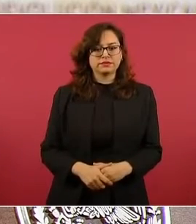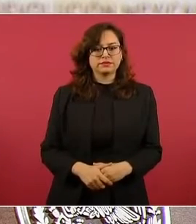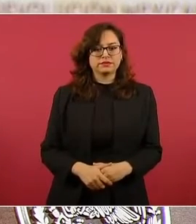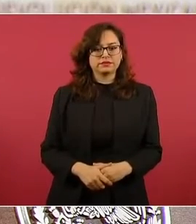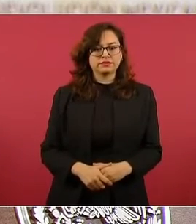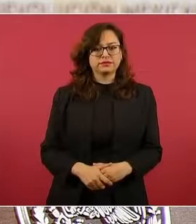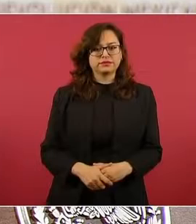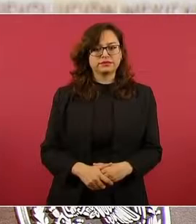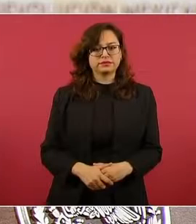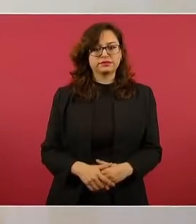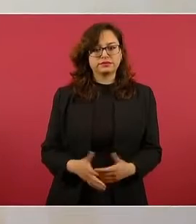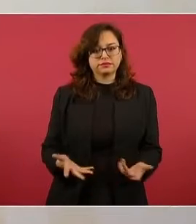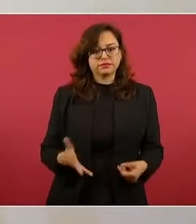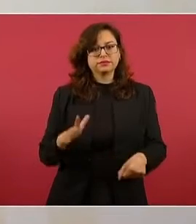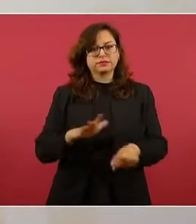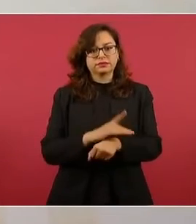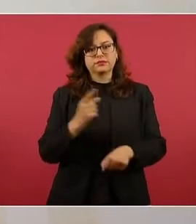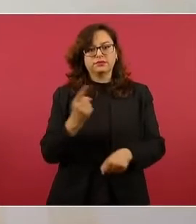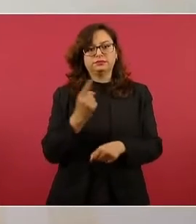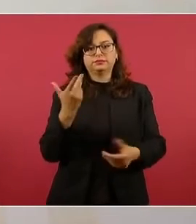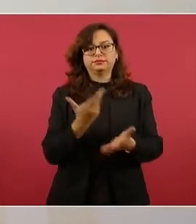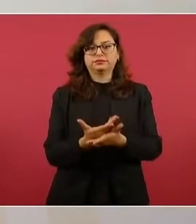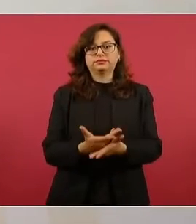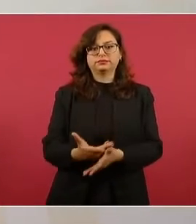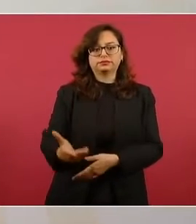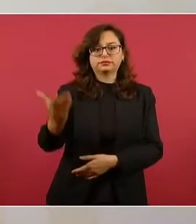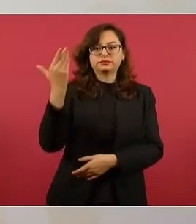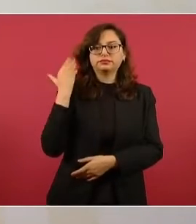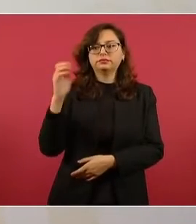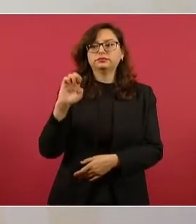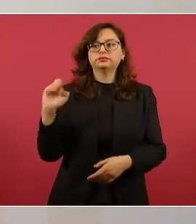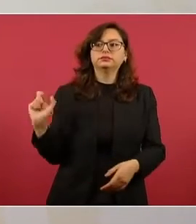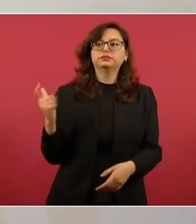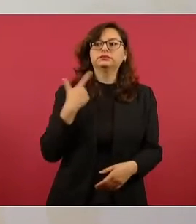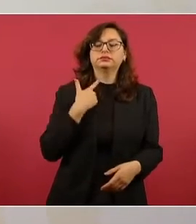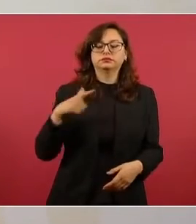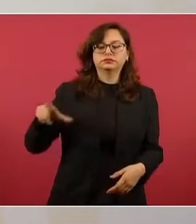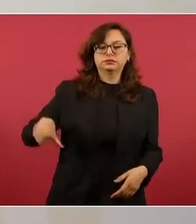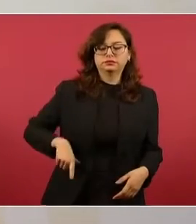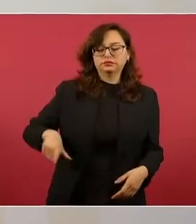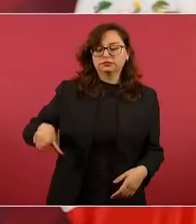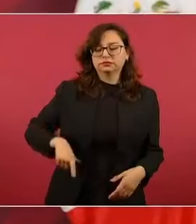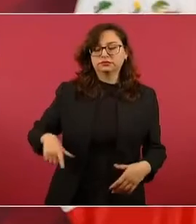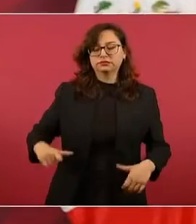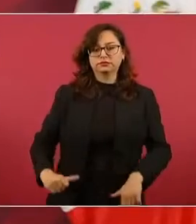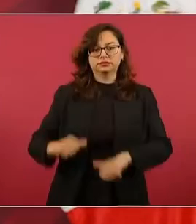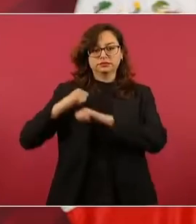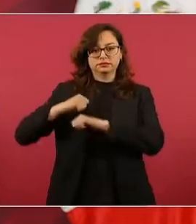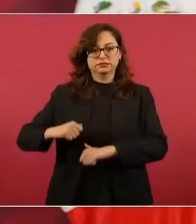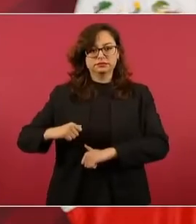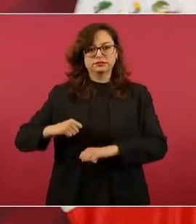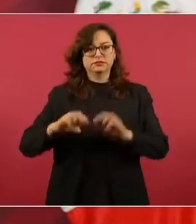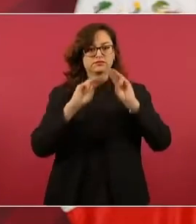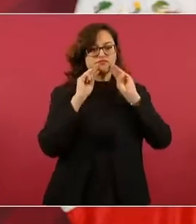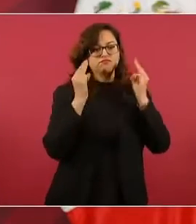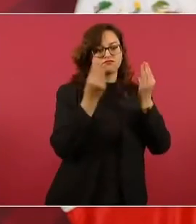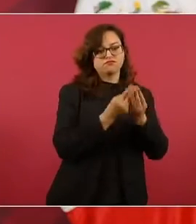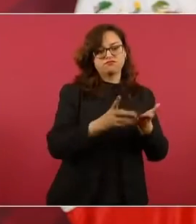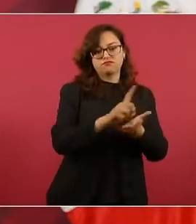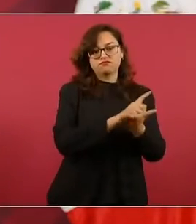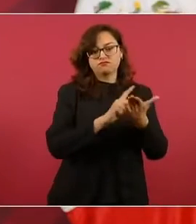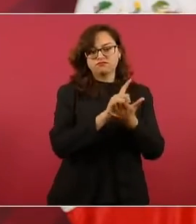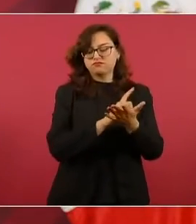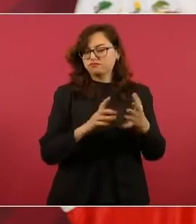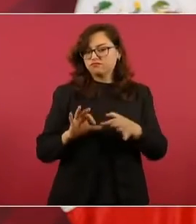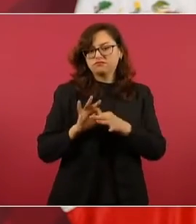existía un contubernio completo entre las autoridades y la delincuencia.